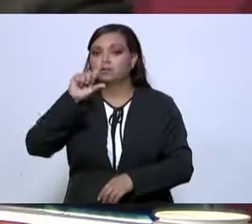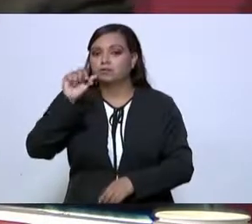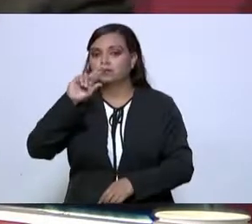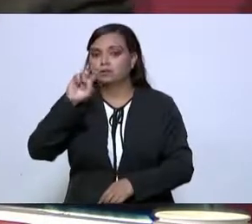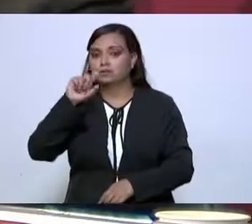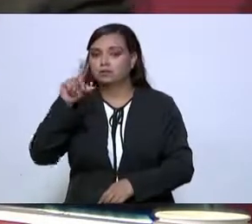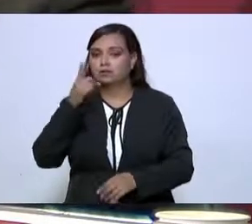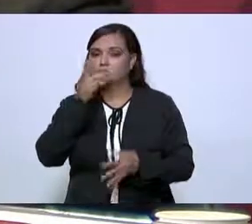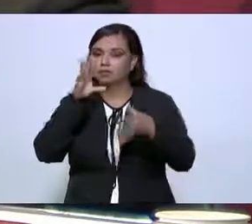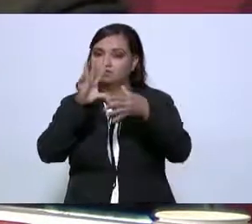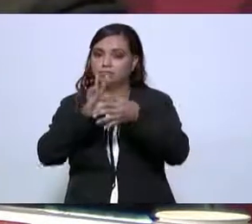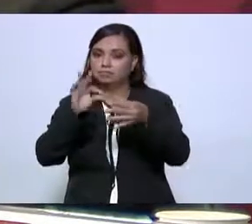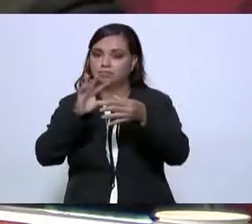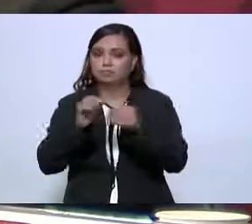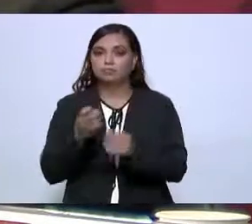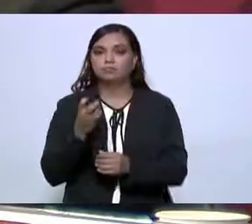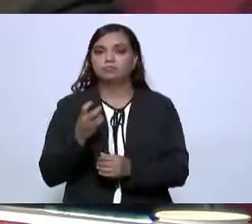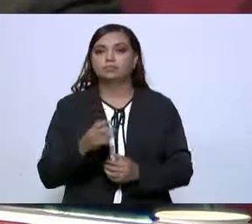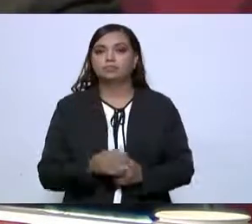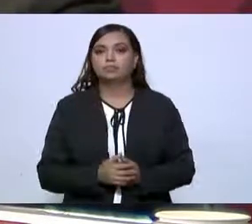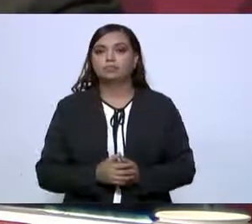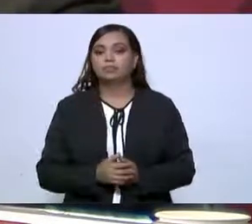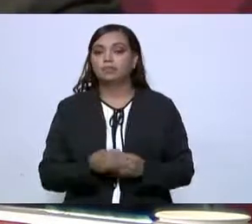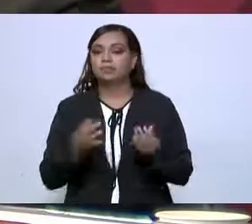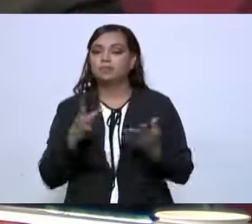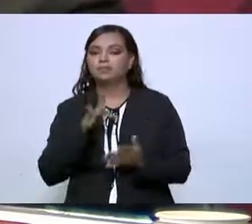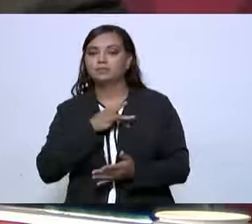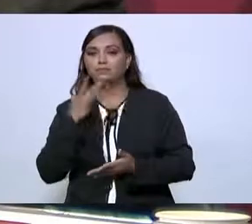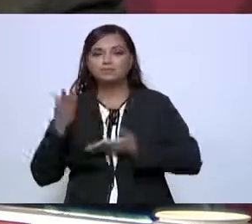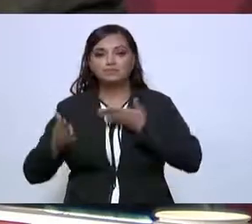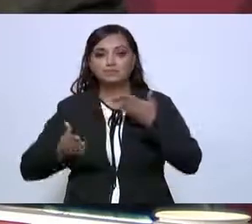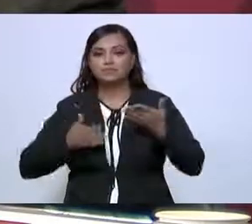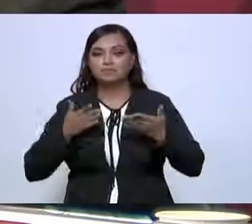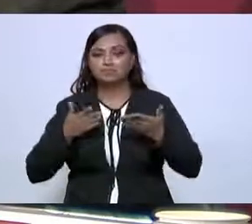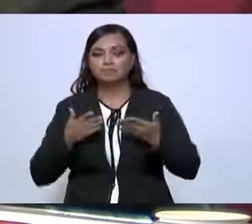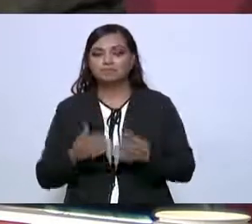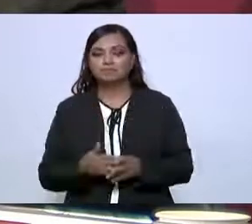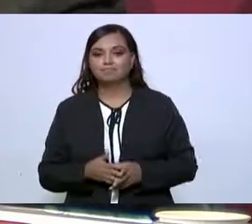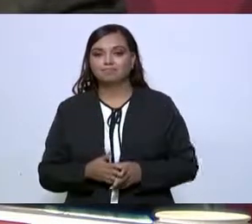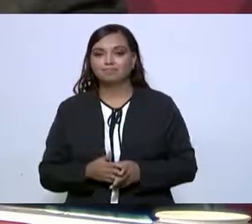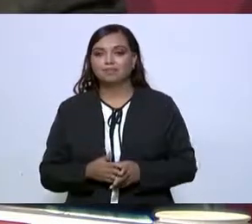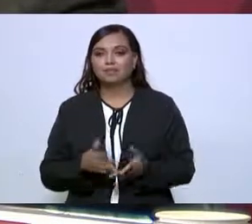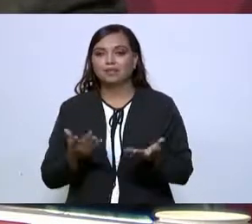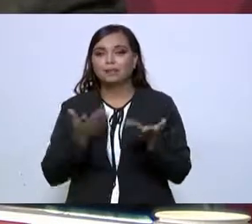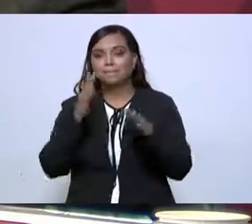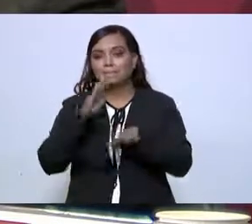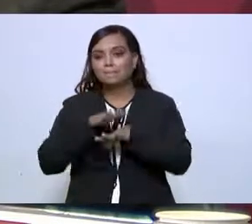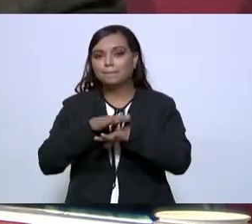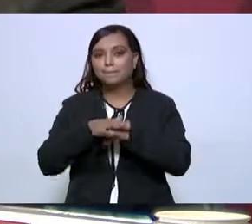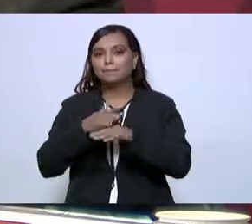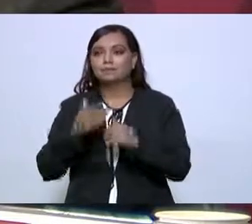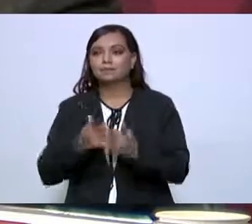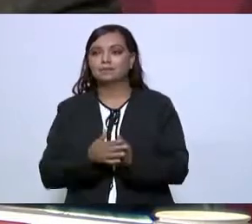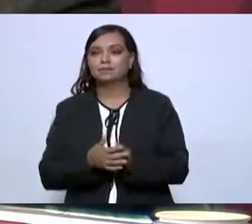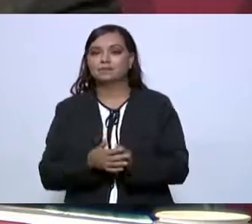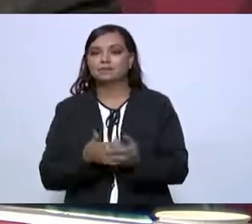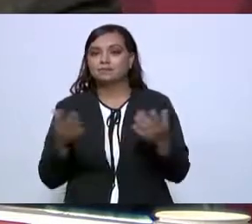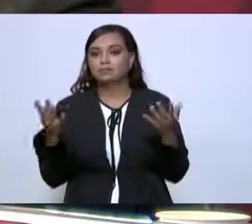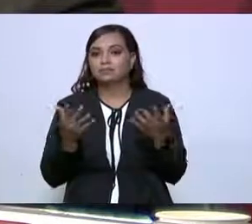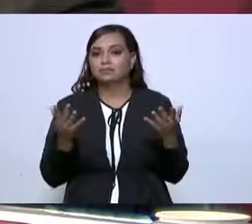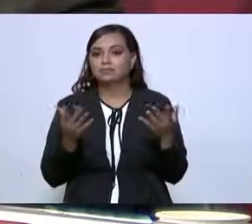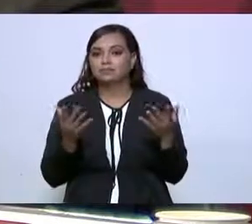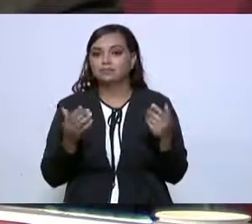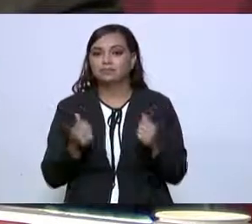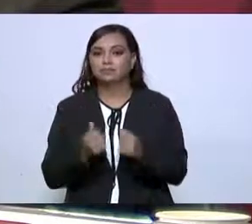Es muy alentador que además de ser